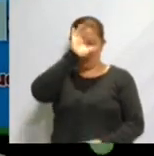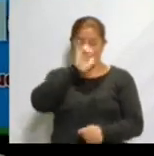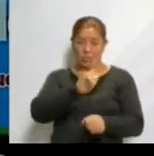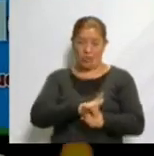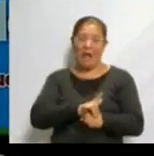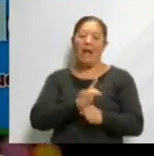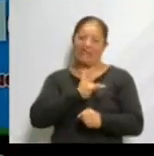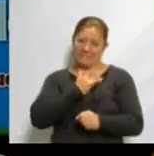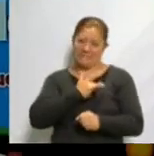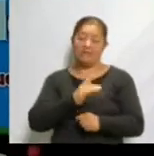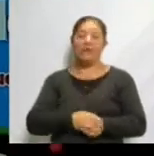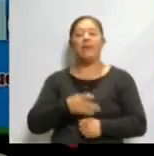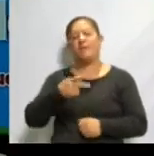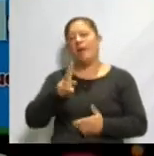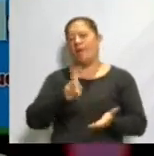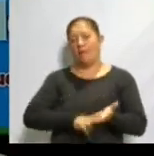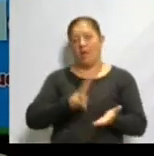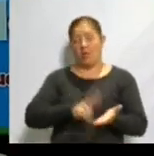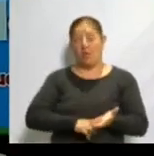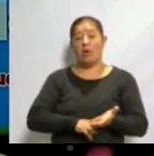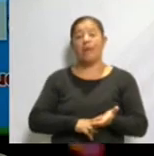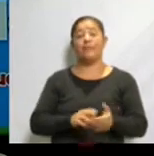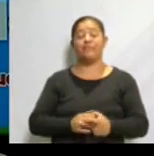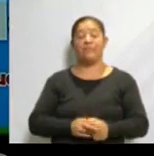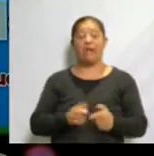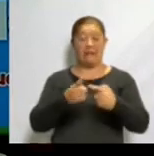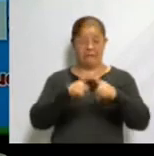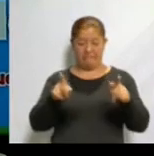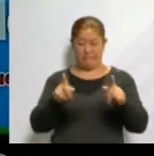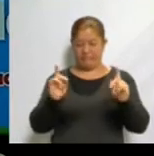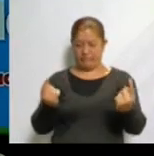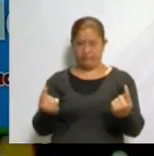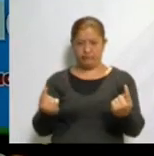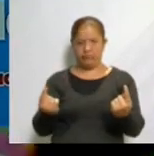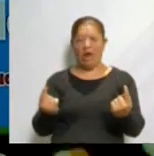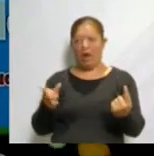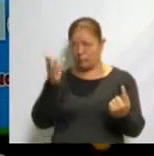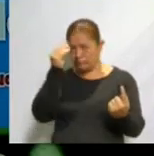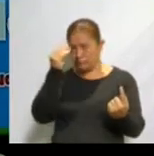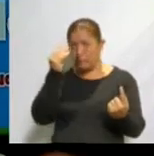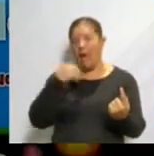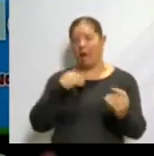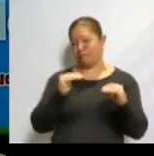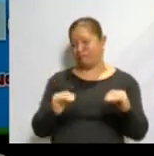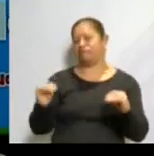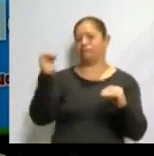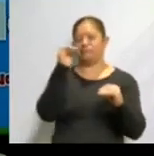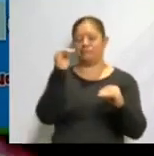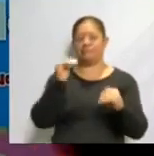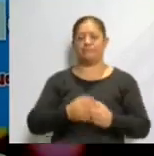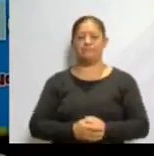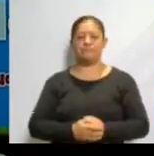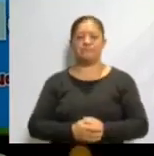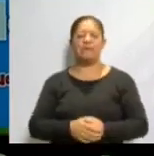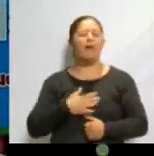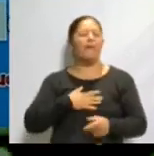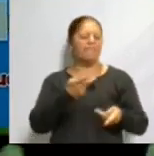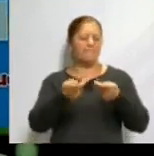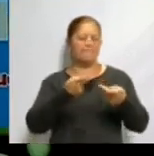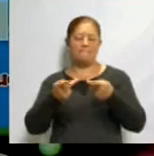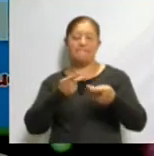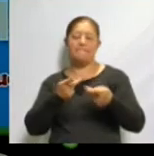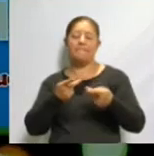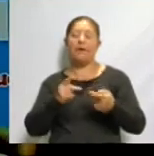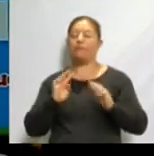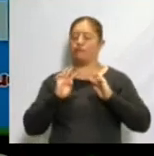también valorar que las diferencias nos hacen grandes. Y hablando de las diferencias, hemos preparado una mesa redonda